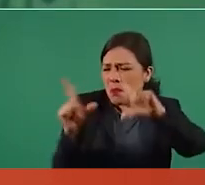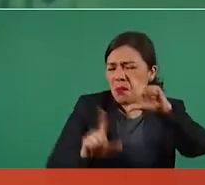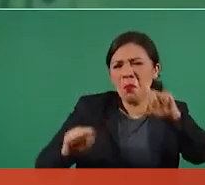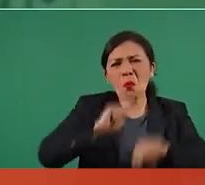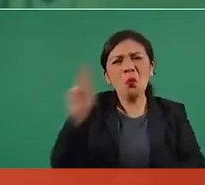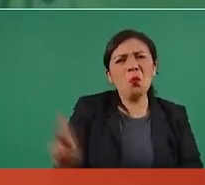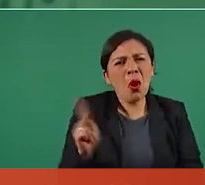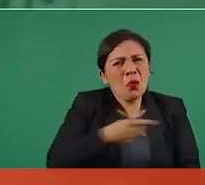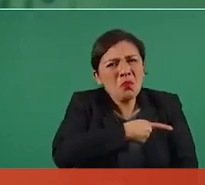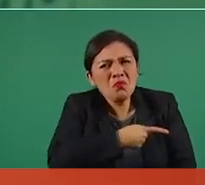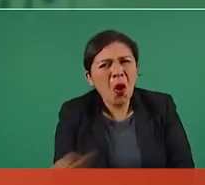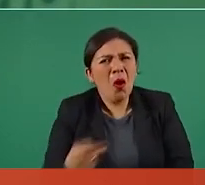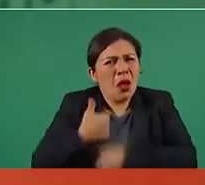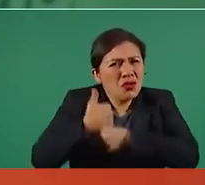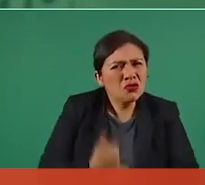pueblo.